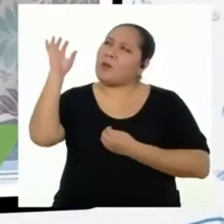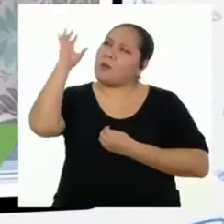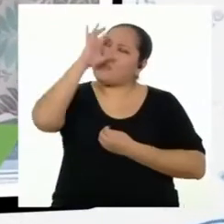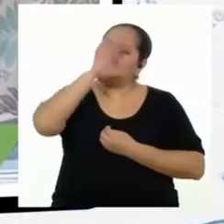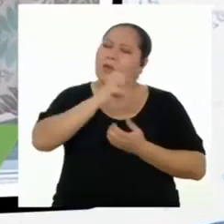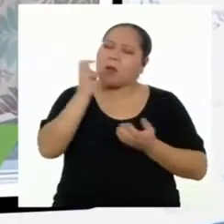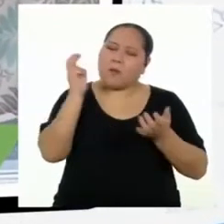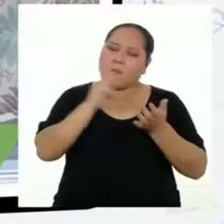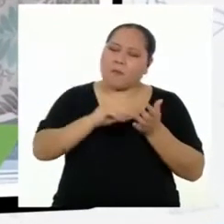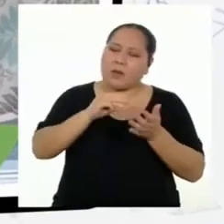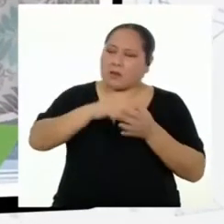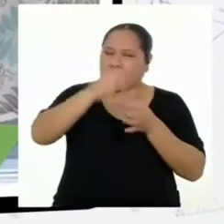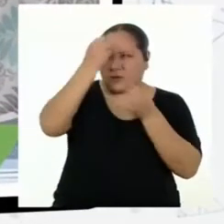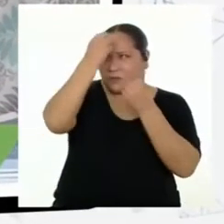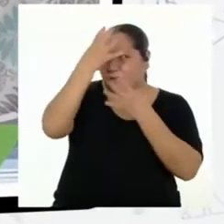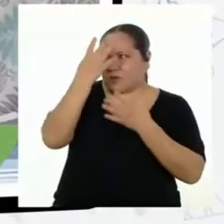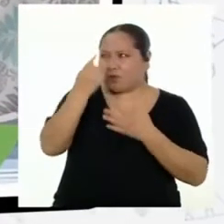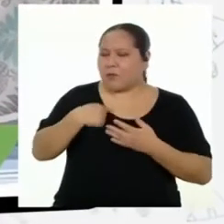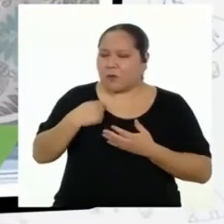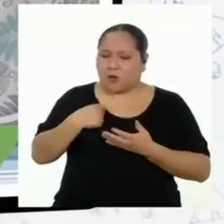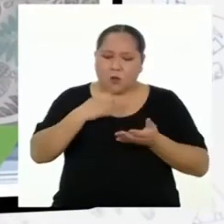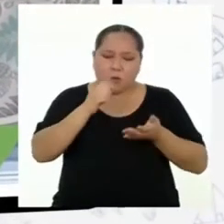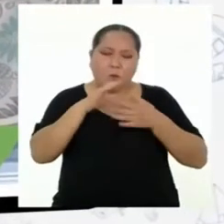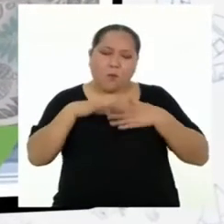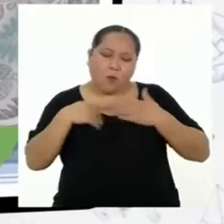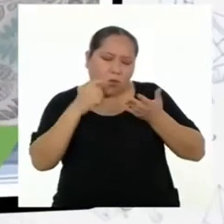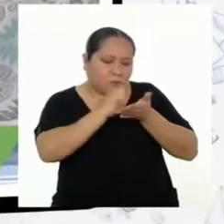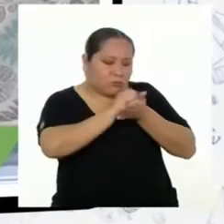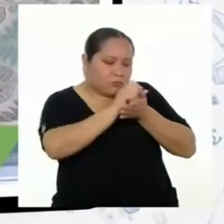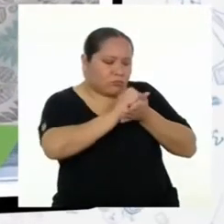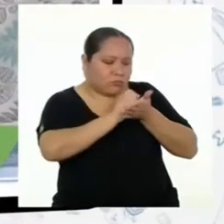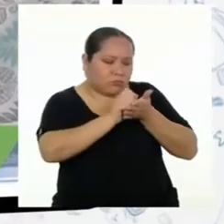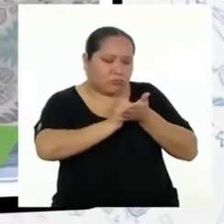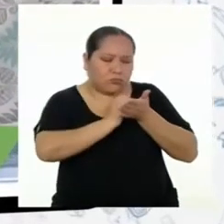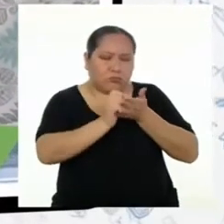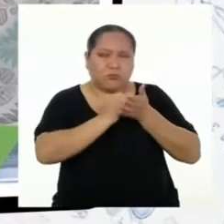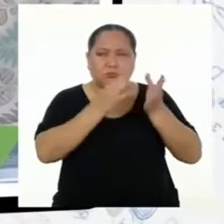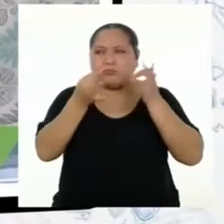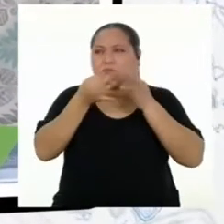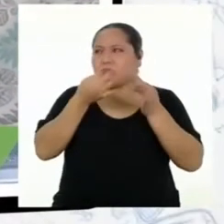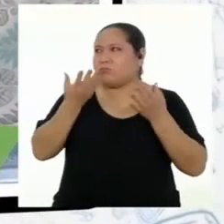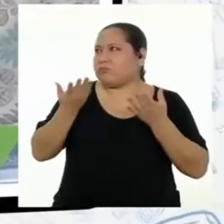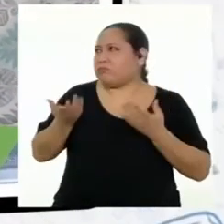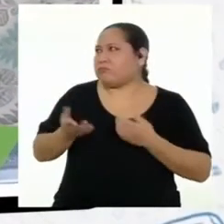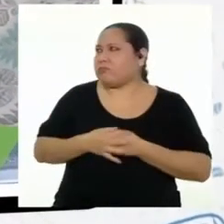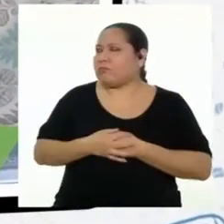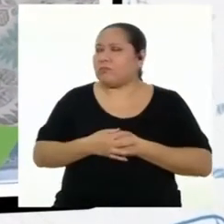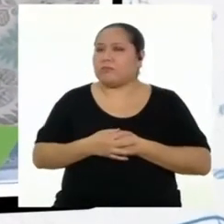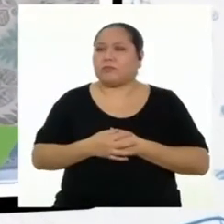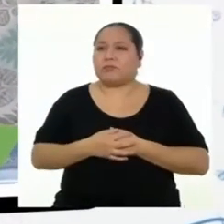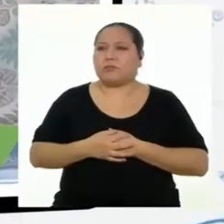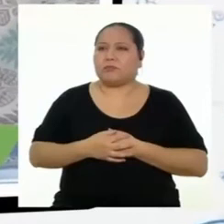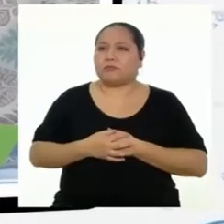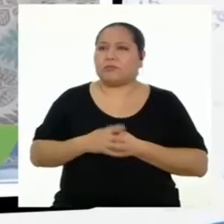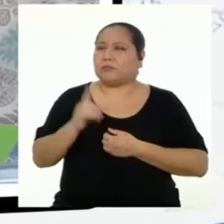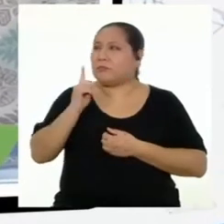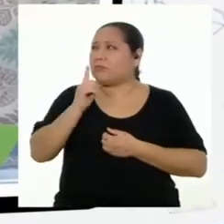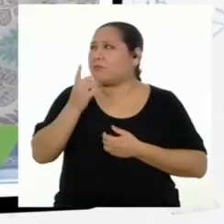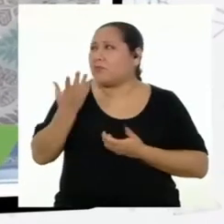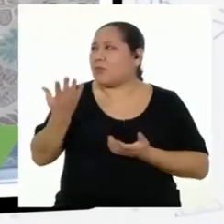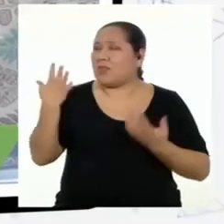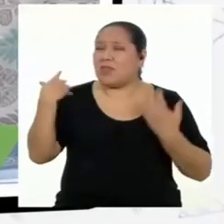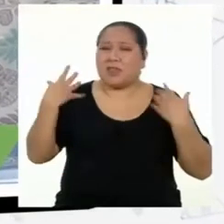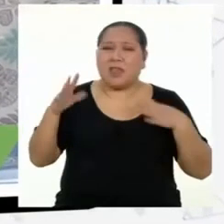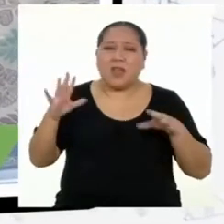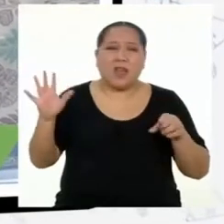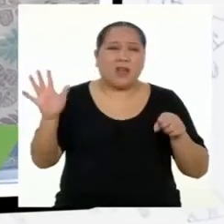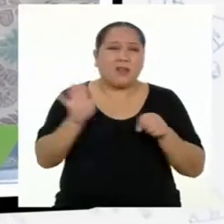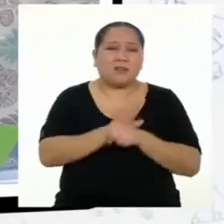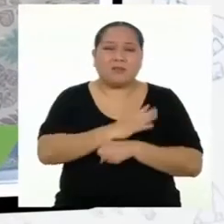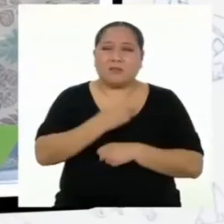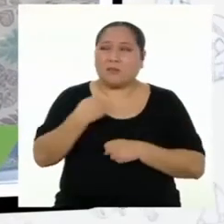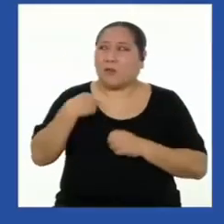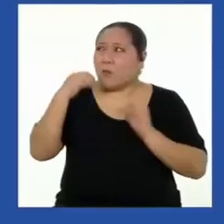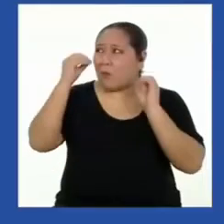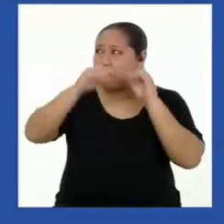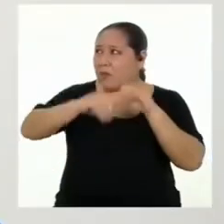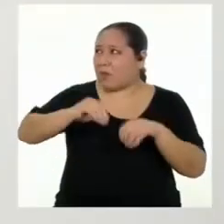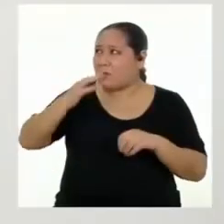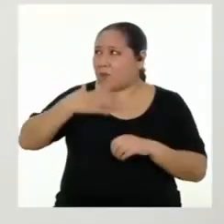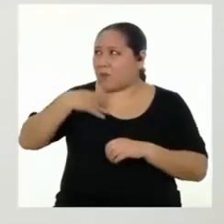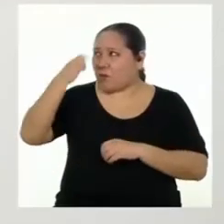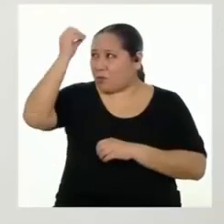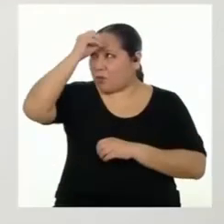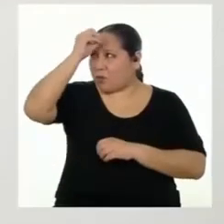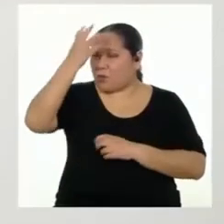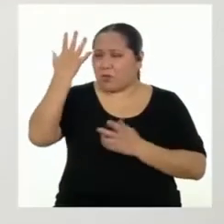información para redactar mi texto argumentativo. ¿No es suficiente contar mi opinión?